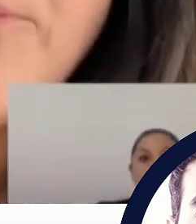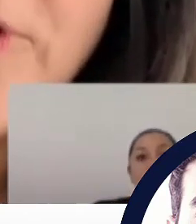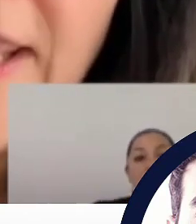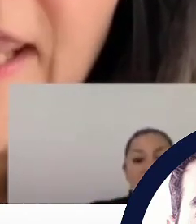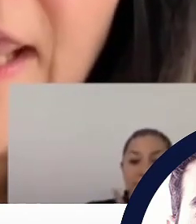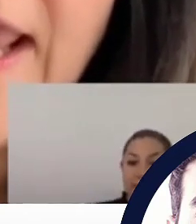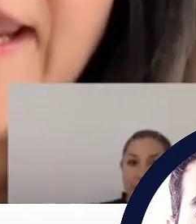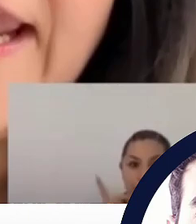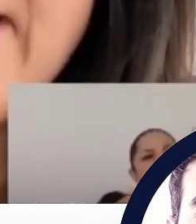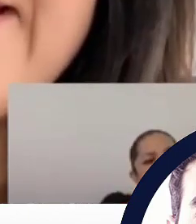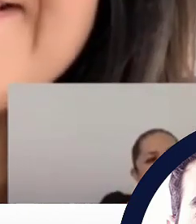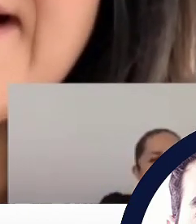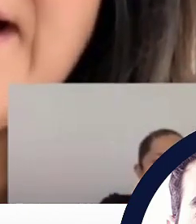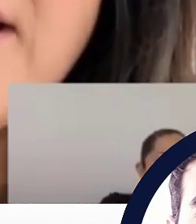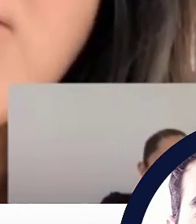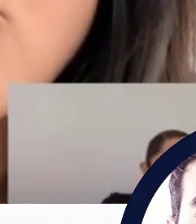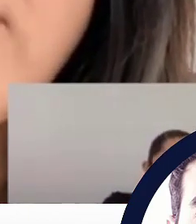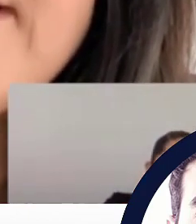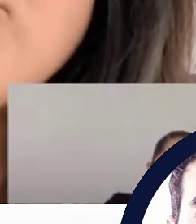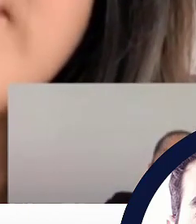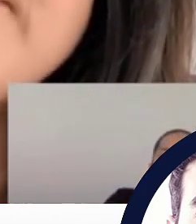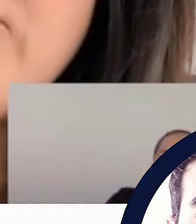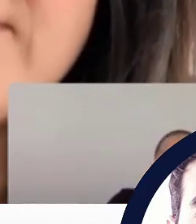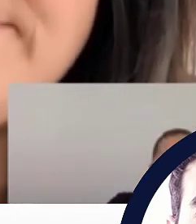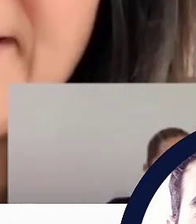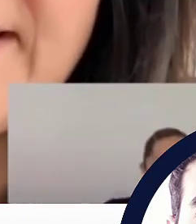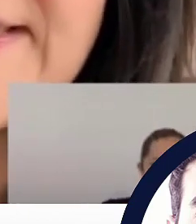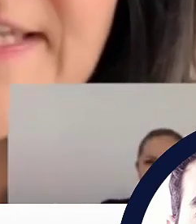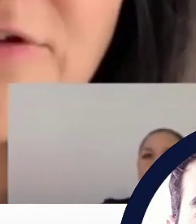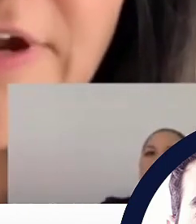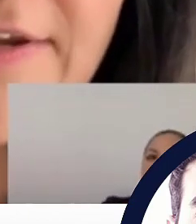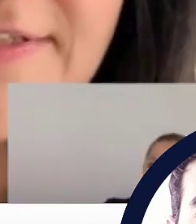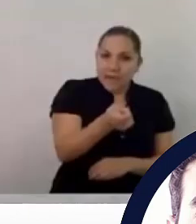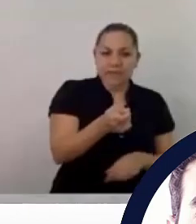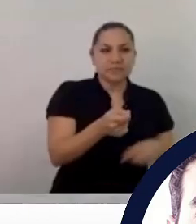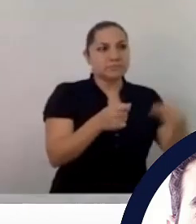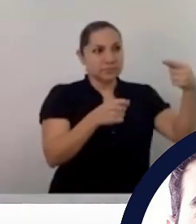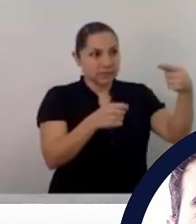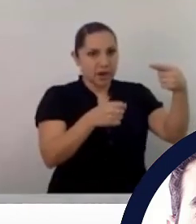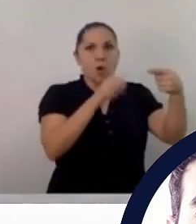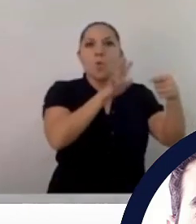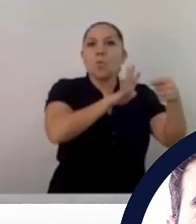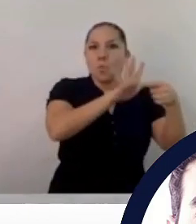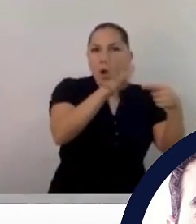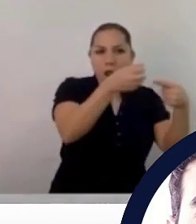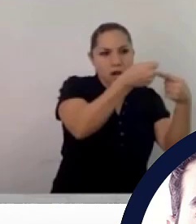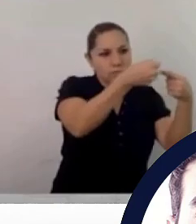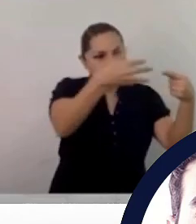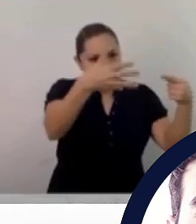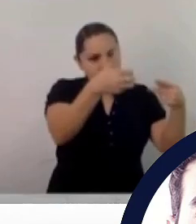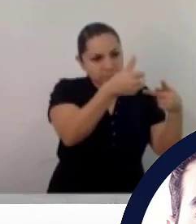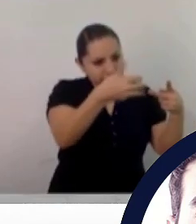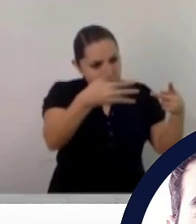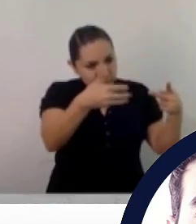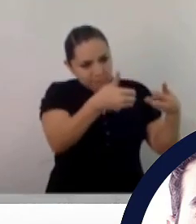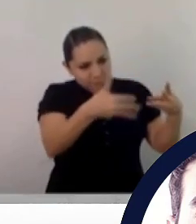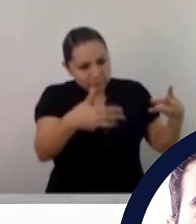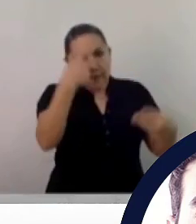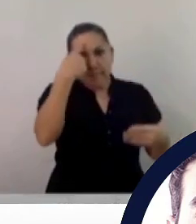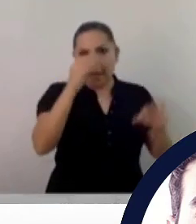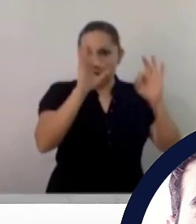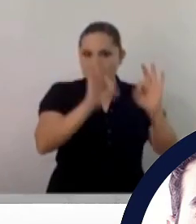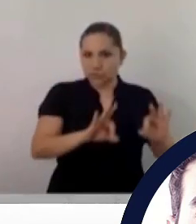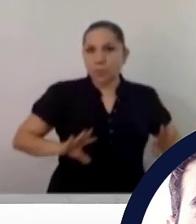sino también en términos de seguridad, de lo que se haga desde la federación. Creo que los estados tienen una responsabilidad muy grande